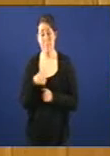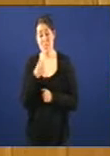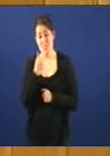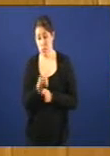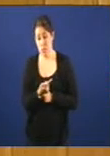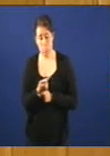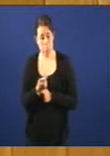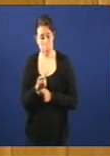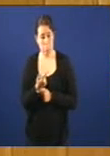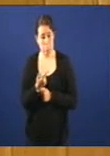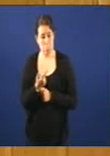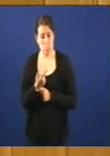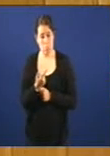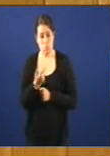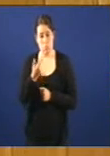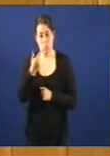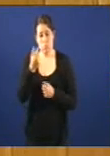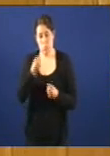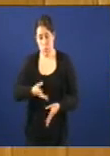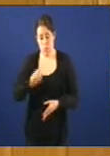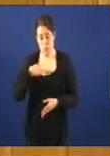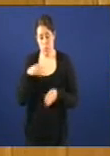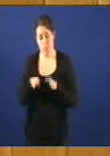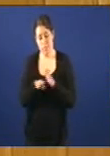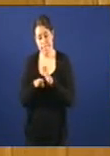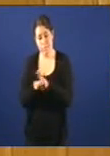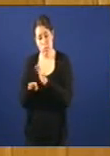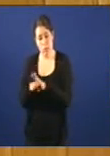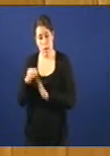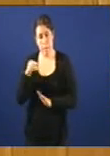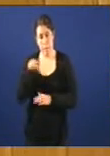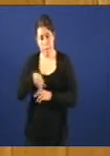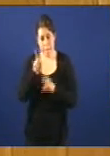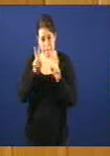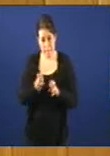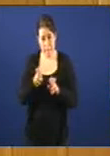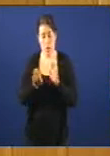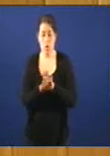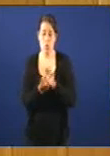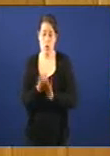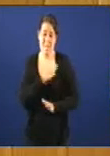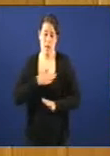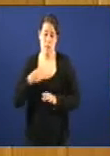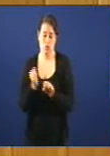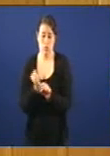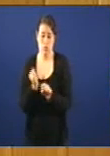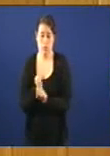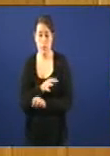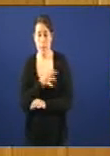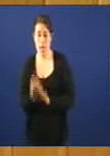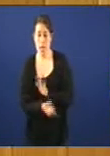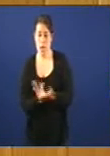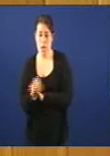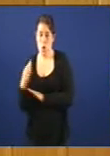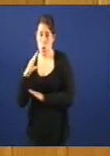reiterar aquí as teses que vimos mantendo neste asunto por canto esto supuña de apoio a continuidade de emprego e a producción de